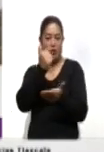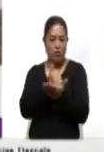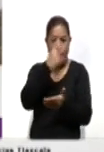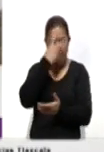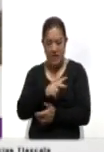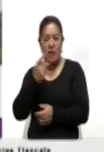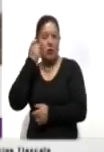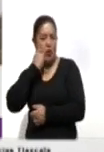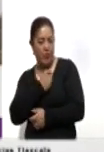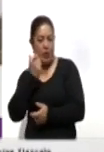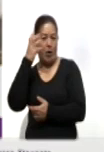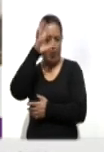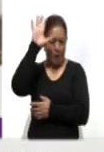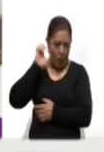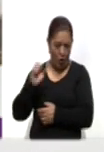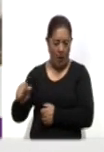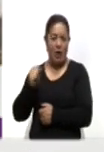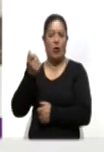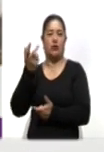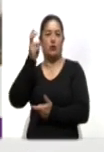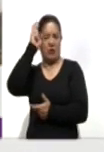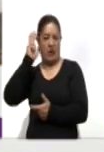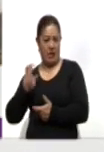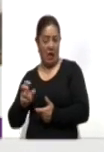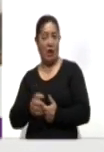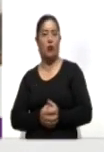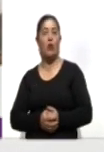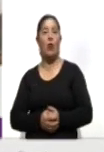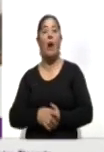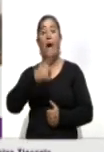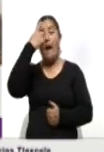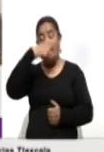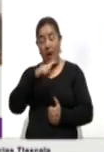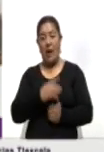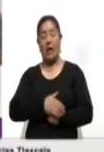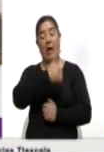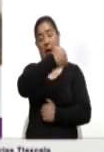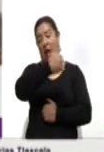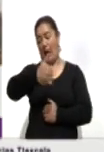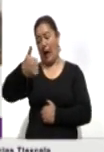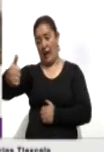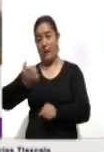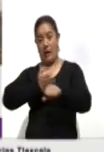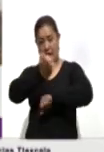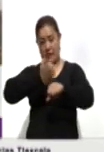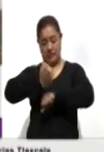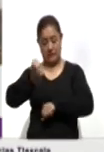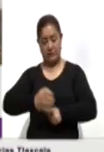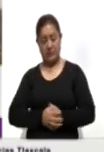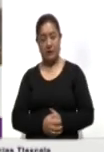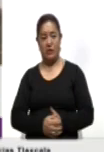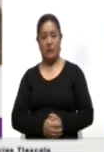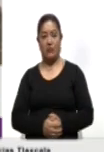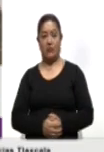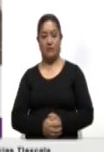Morelos, Guerrero y Hidalgo, para que cada estado pudiera